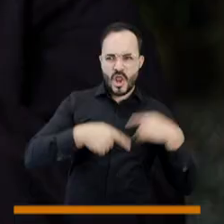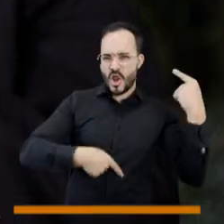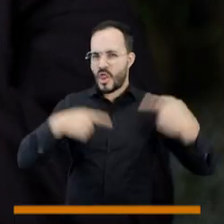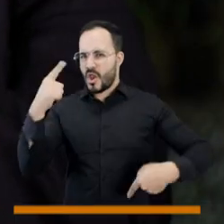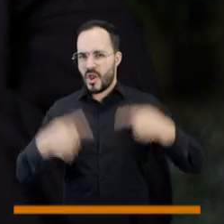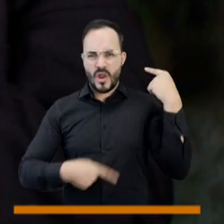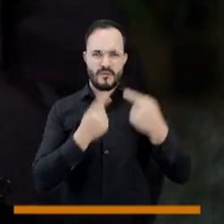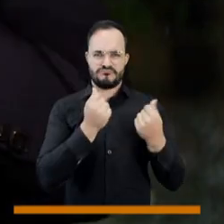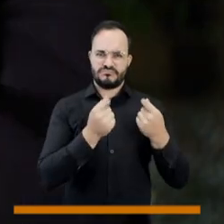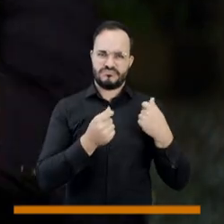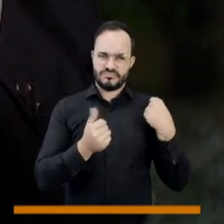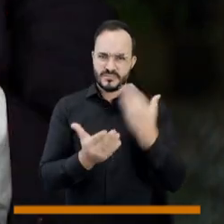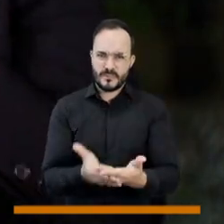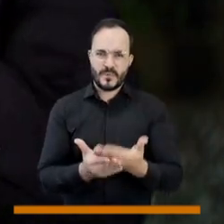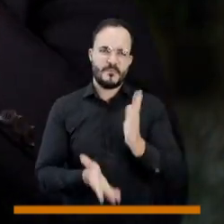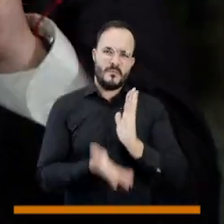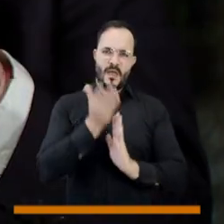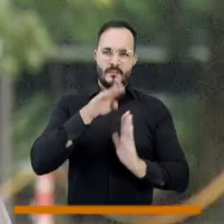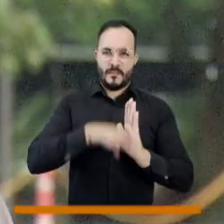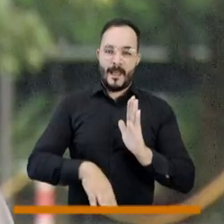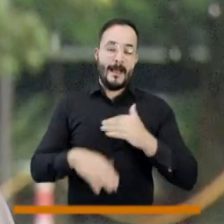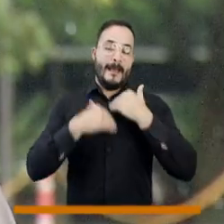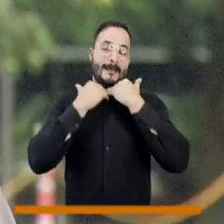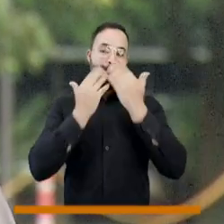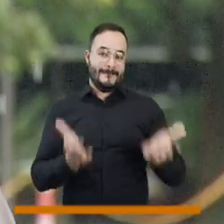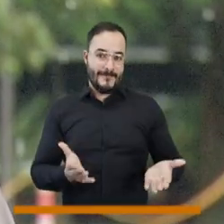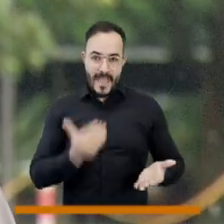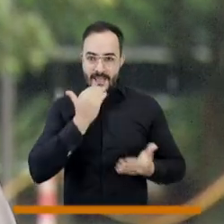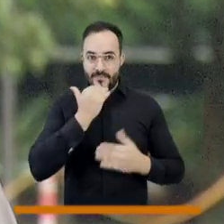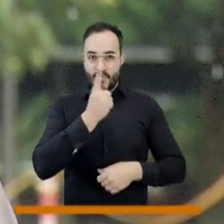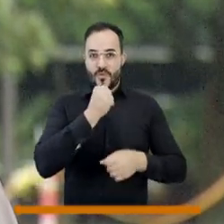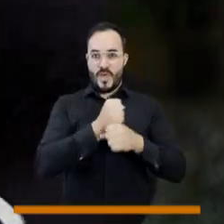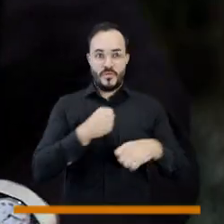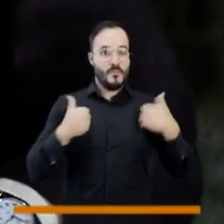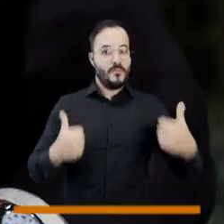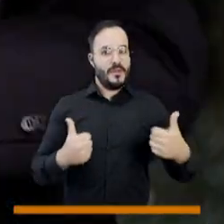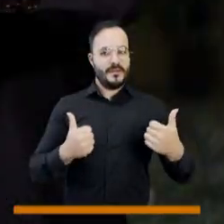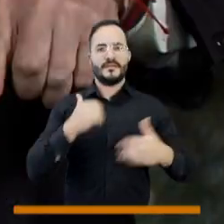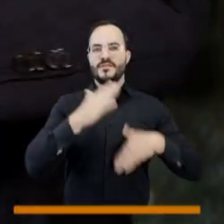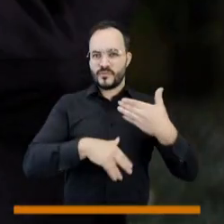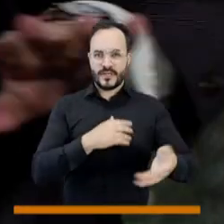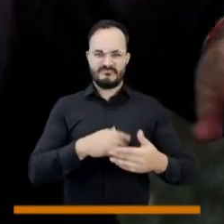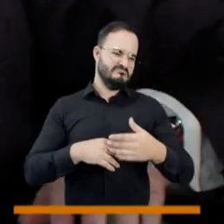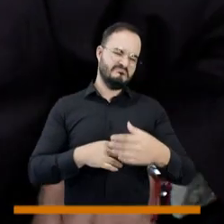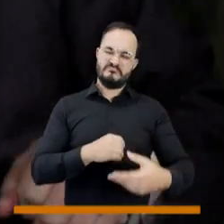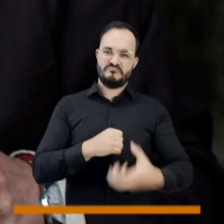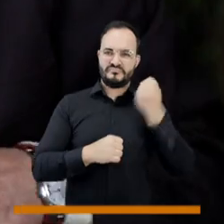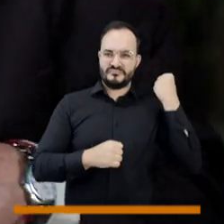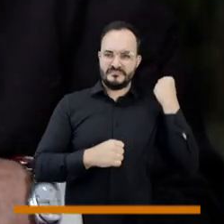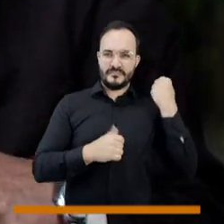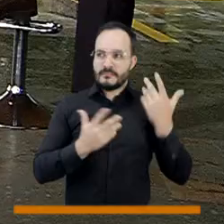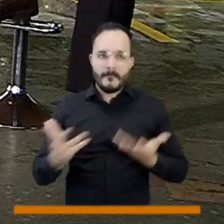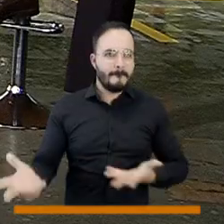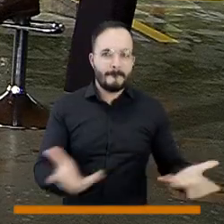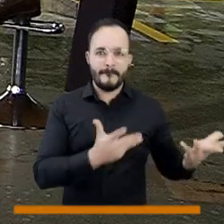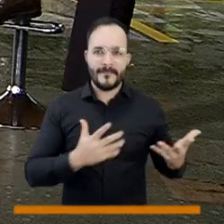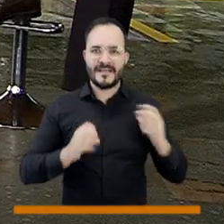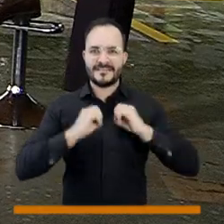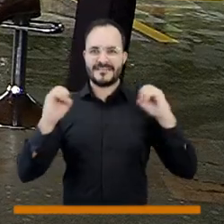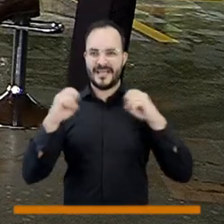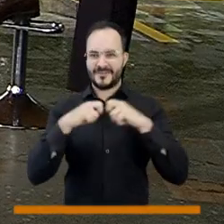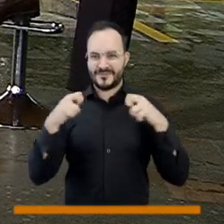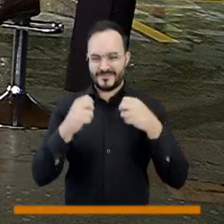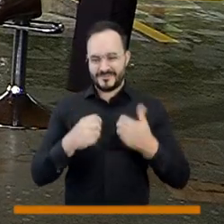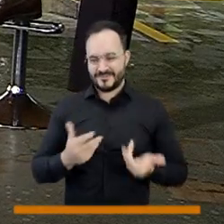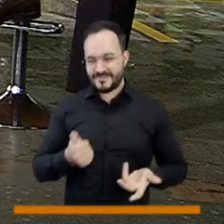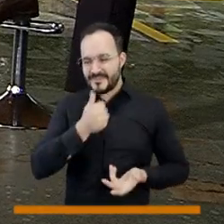políticas, donde las decisiones del sector fueran políticas. Puede que el primer diálogo vaya bien, dentro de un año no tenemos nada. Yo creo